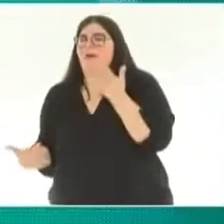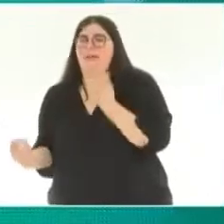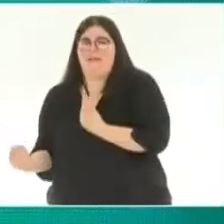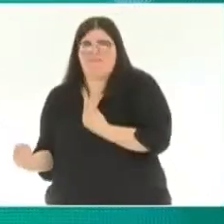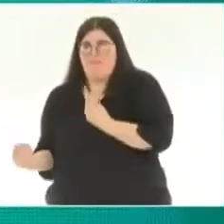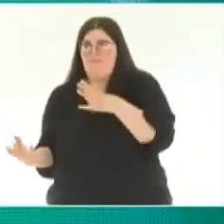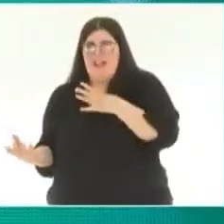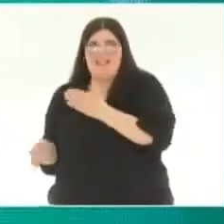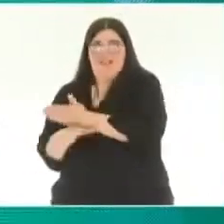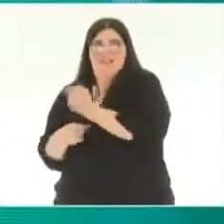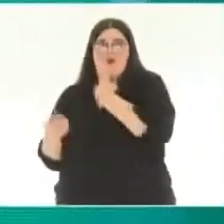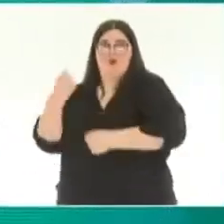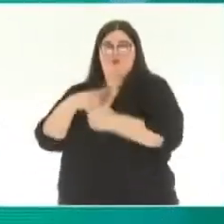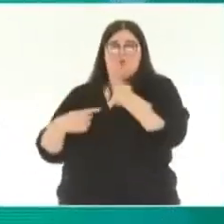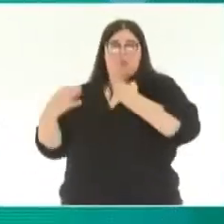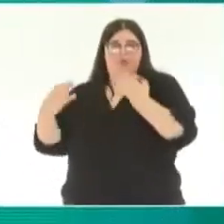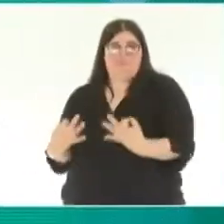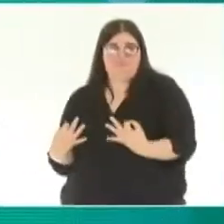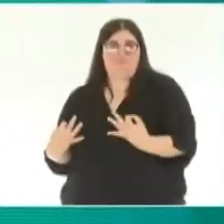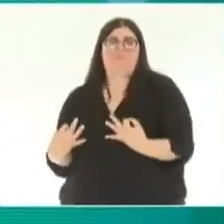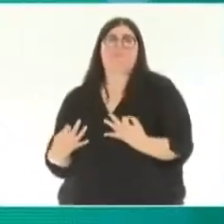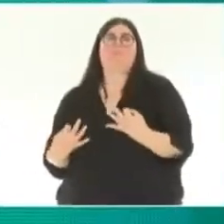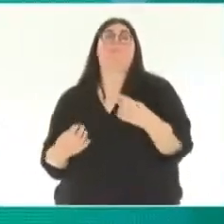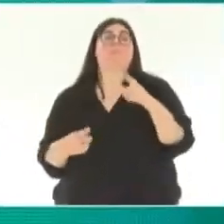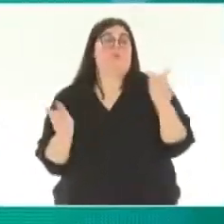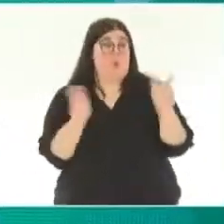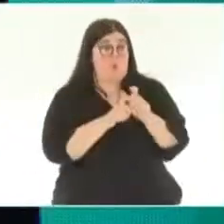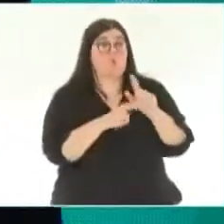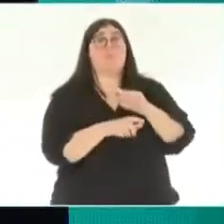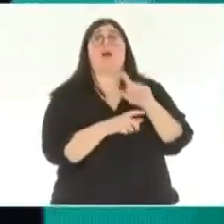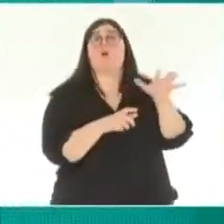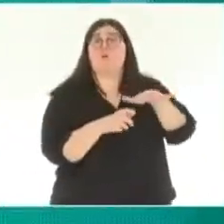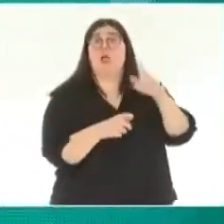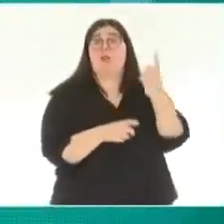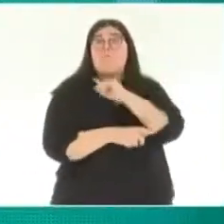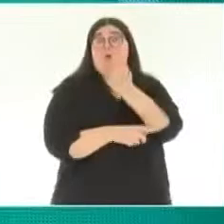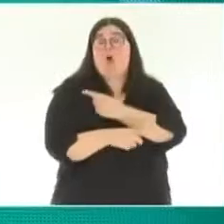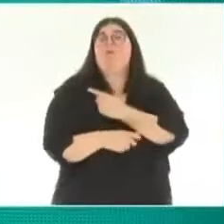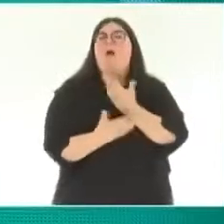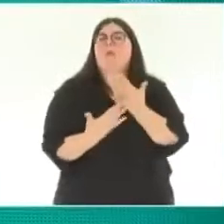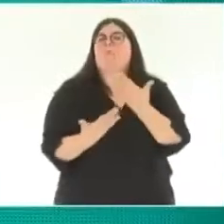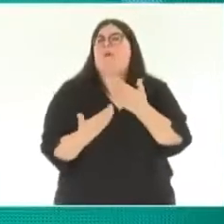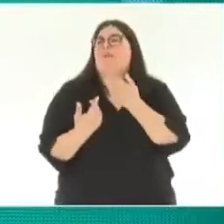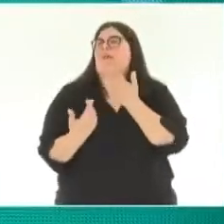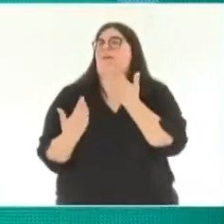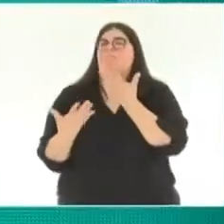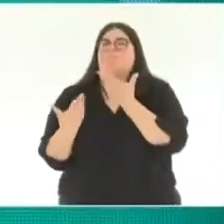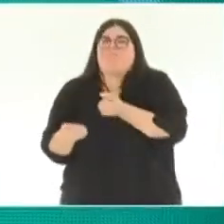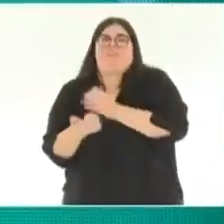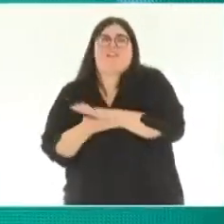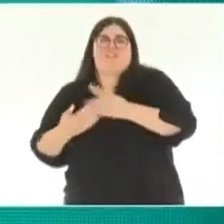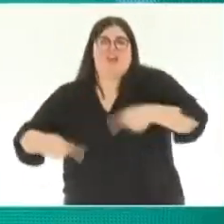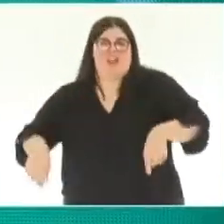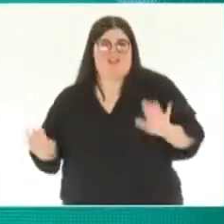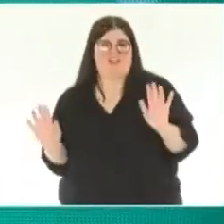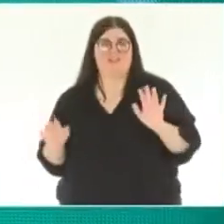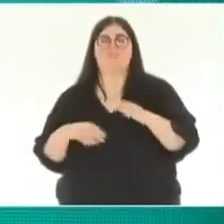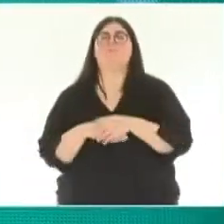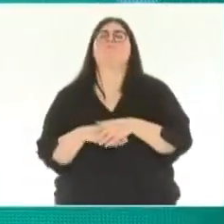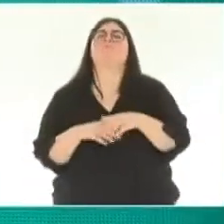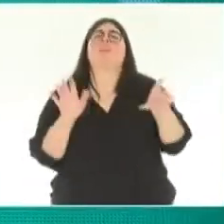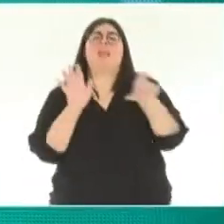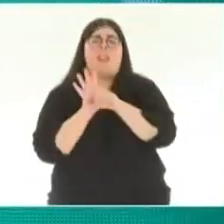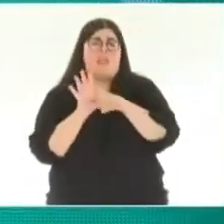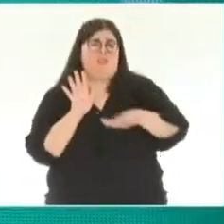suponer si hay más poder de la Junta Comunal. Entonces, nosotros lo que estamos pidiendo es que la ley de comuna